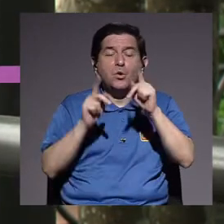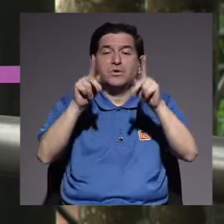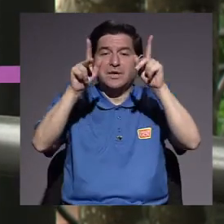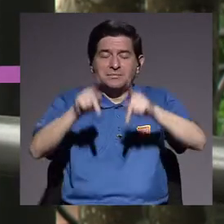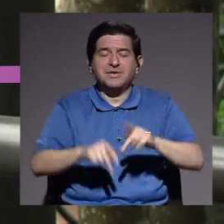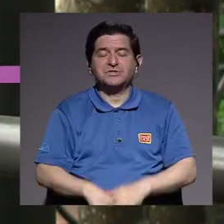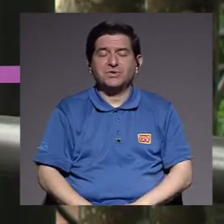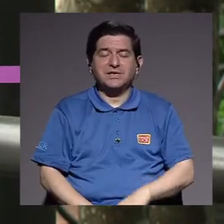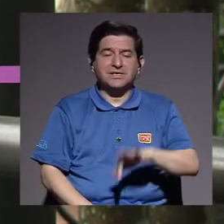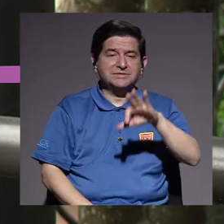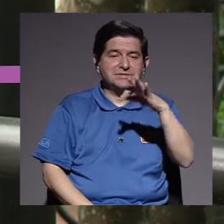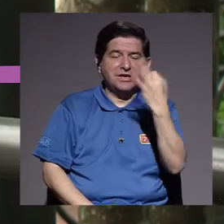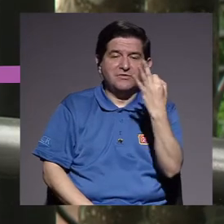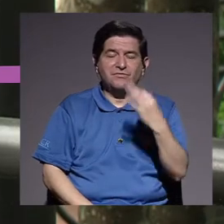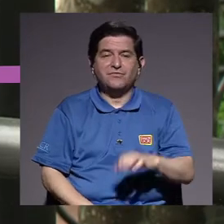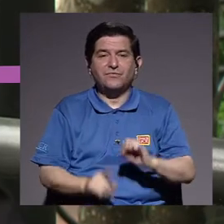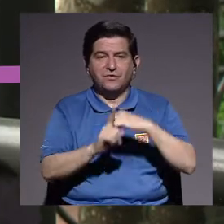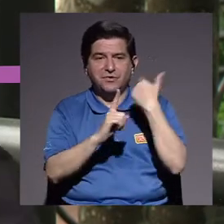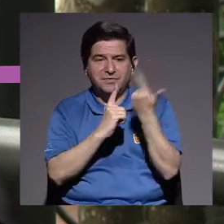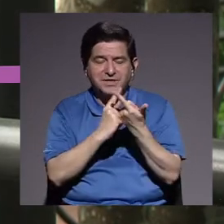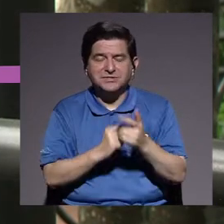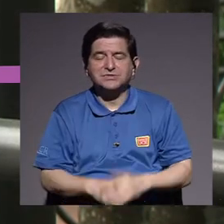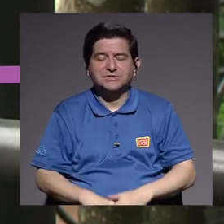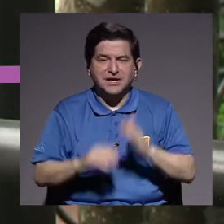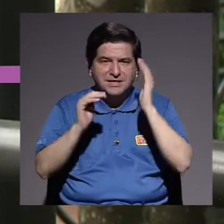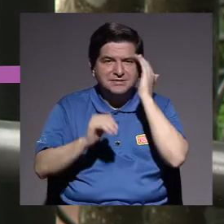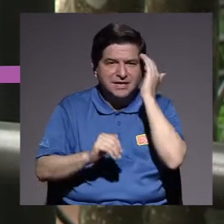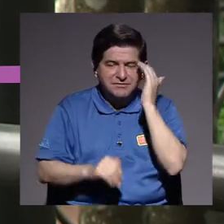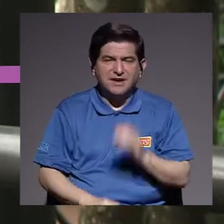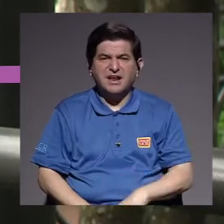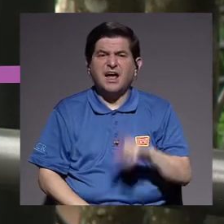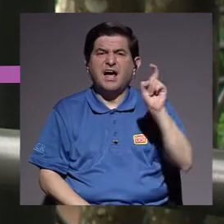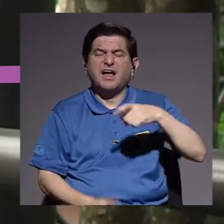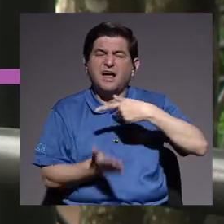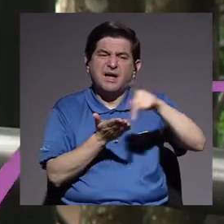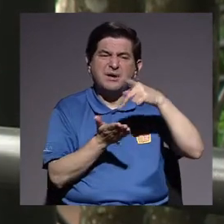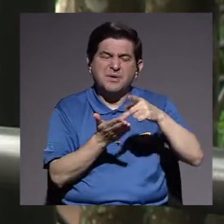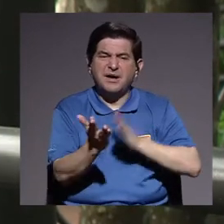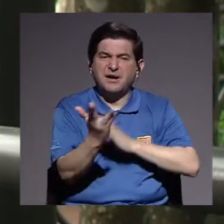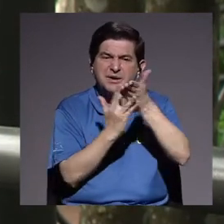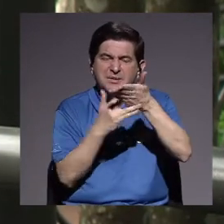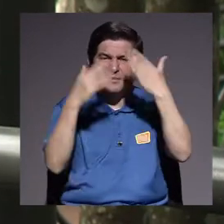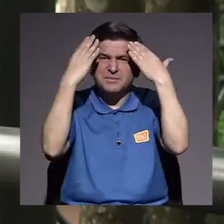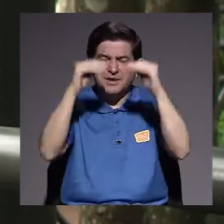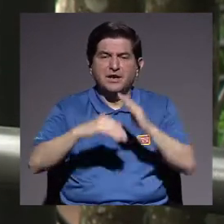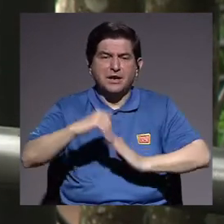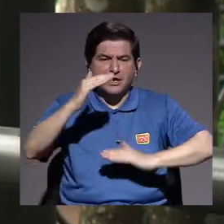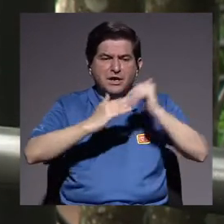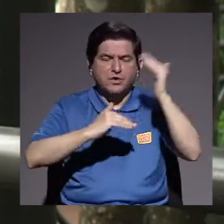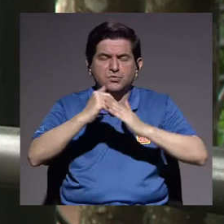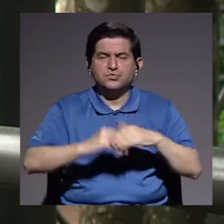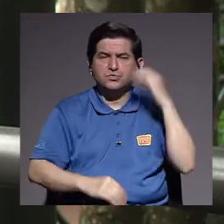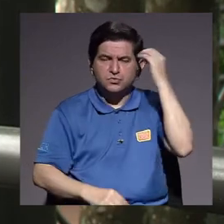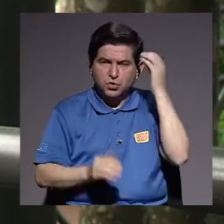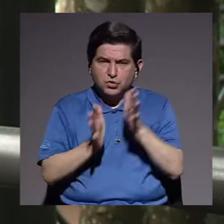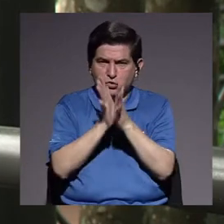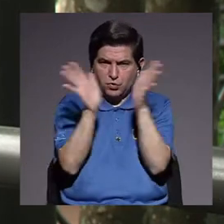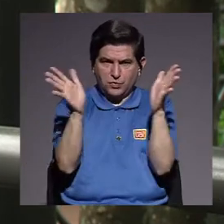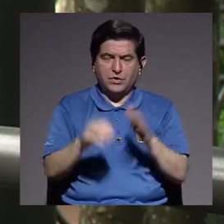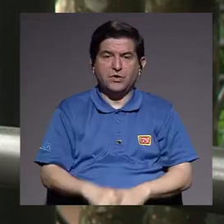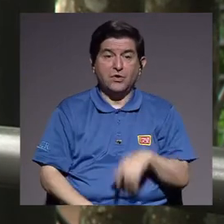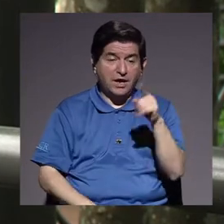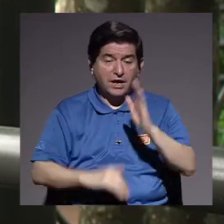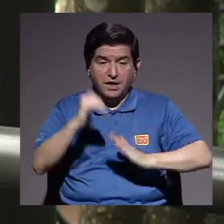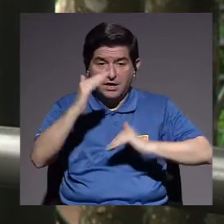que las personas en medios sociales accedan a medios, a que tengamos que pagar para poder acceder a la información y a la construcción de opinión pública. La opinión